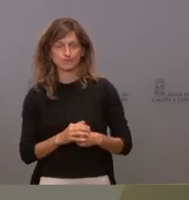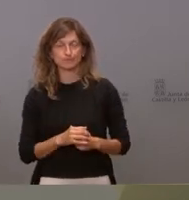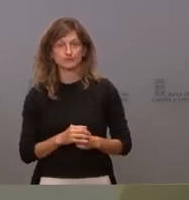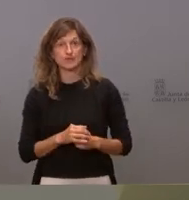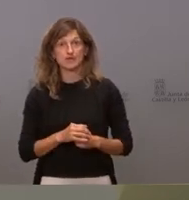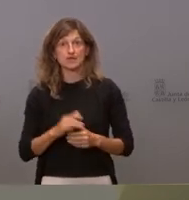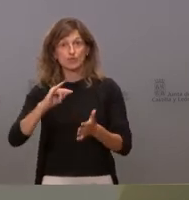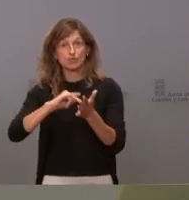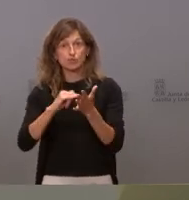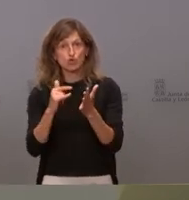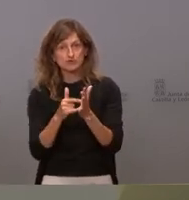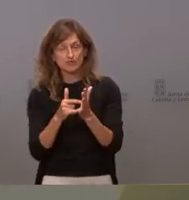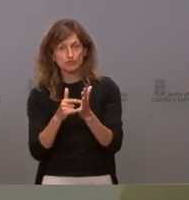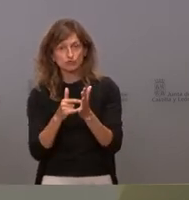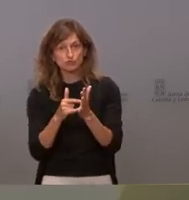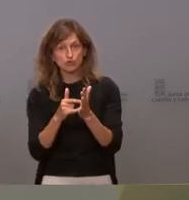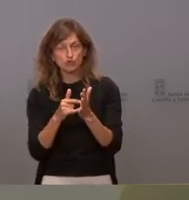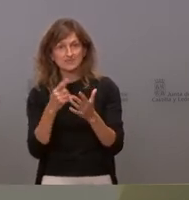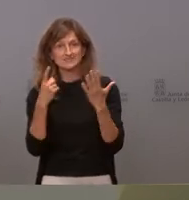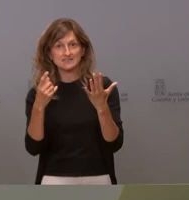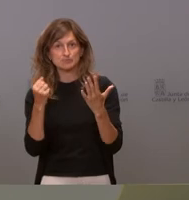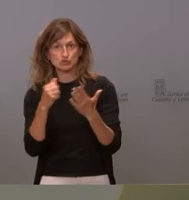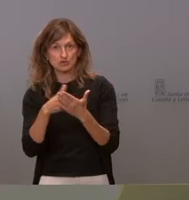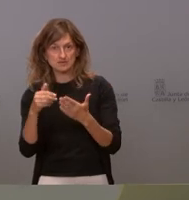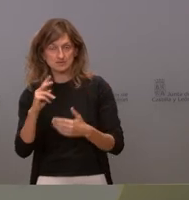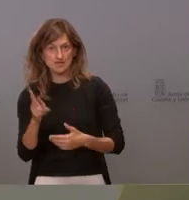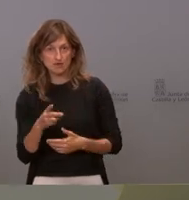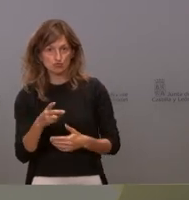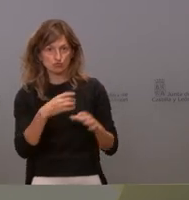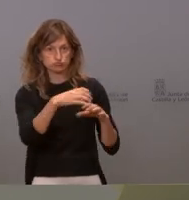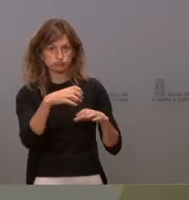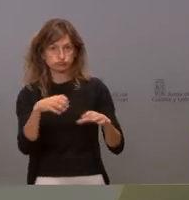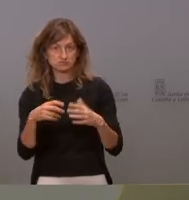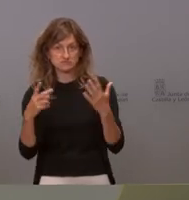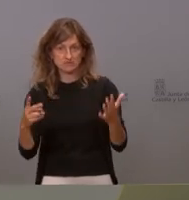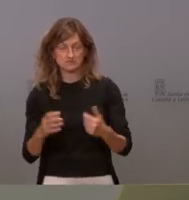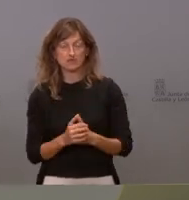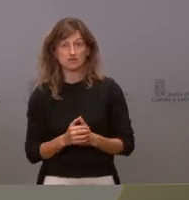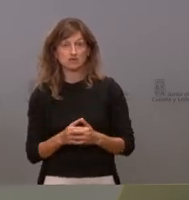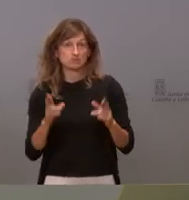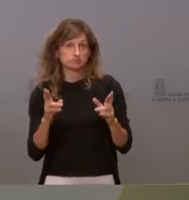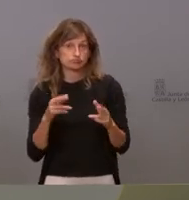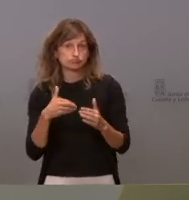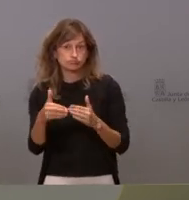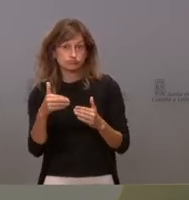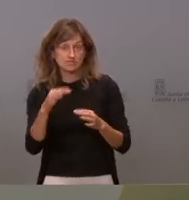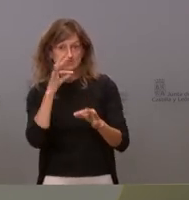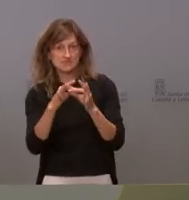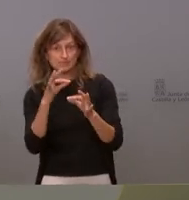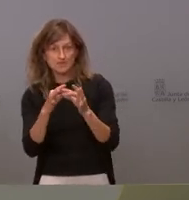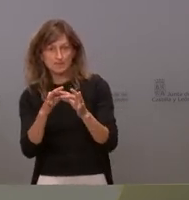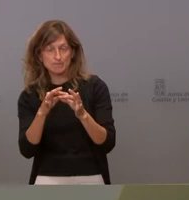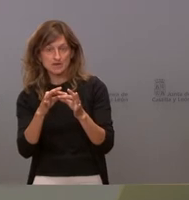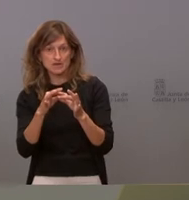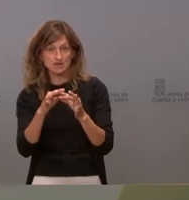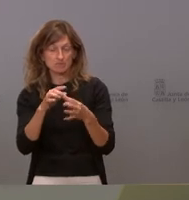que es un proyecto que estará en torno a los 6 millones de euros para terminar tres cúpulas de 7 esperamos tenerlo en septiembre final de agosto